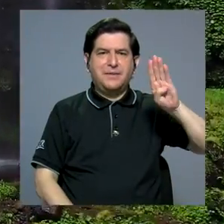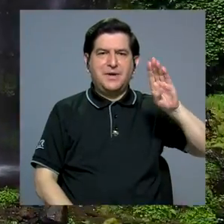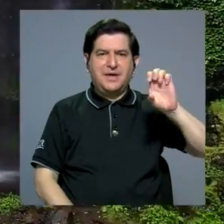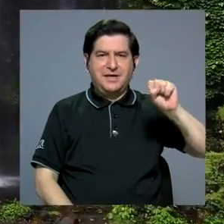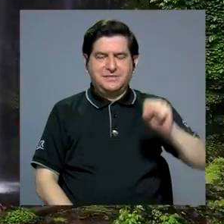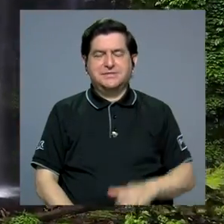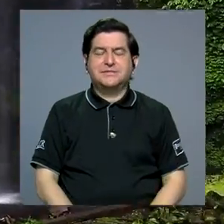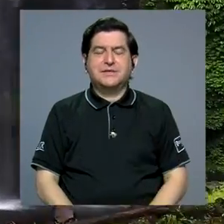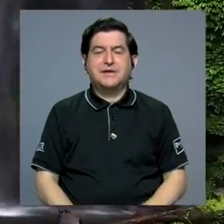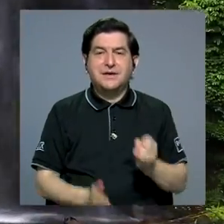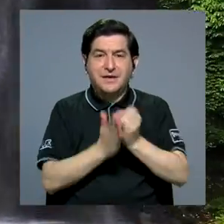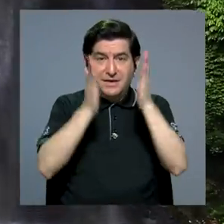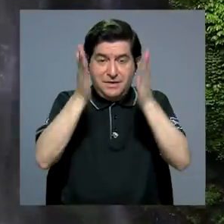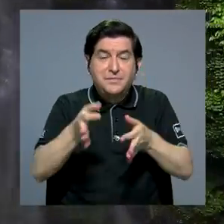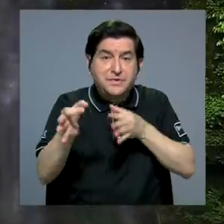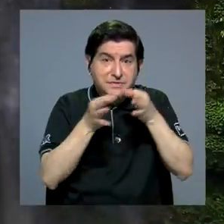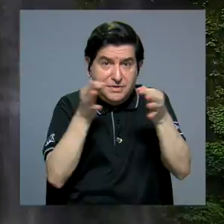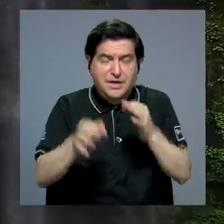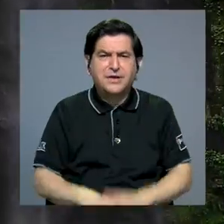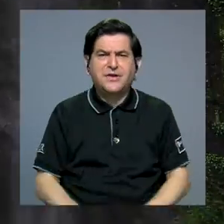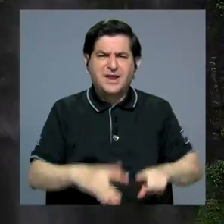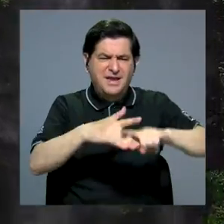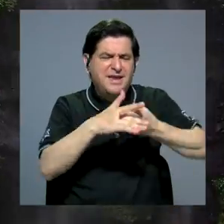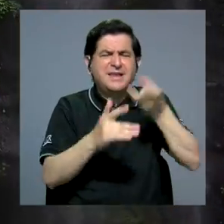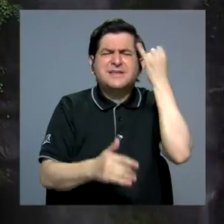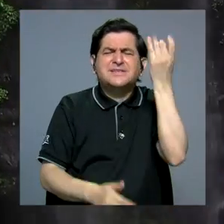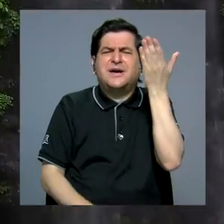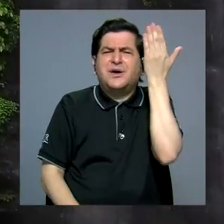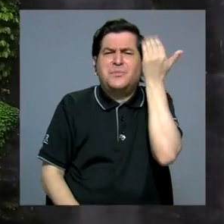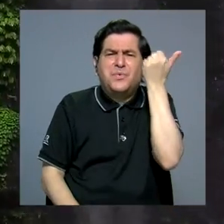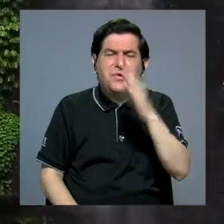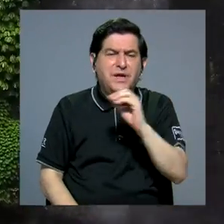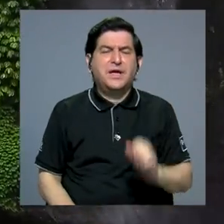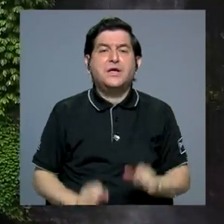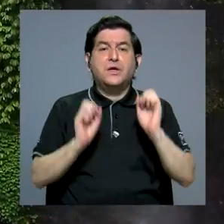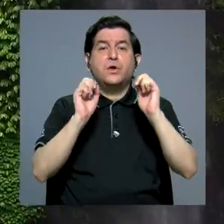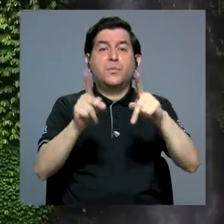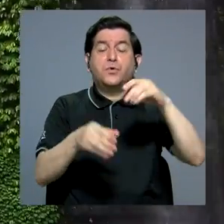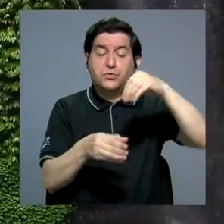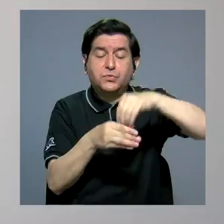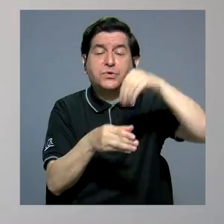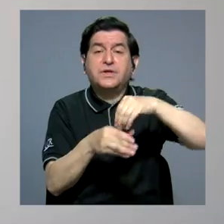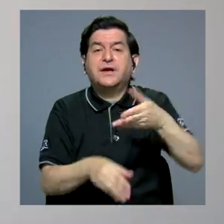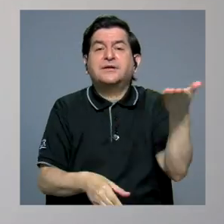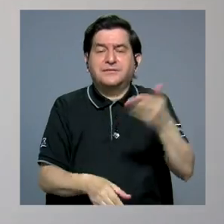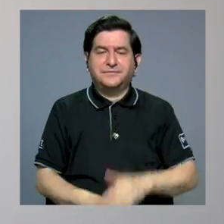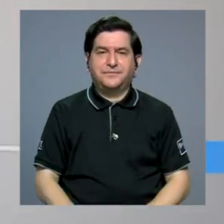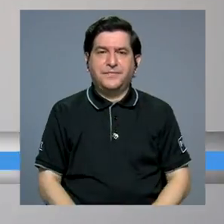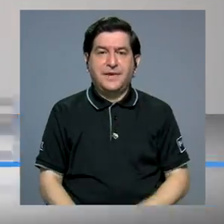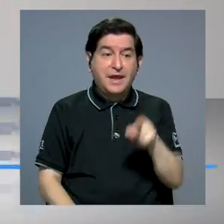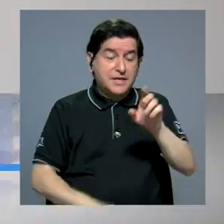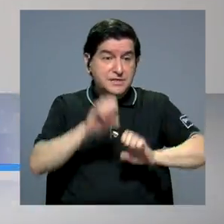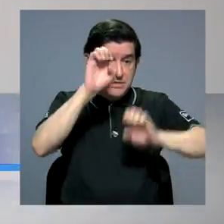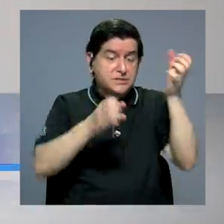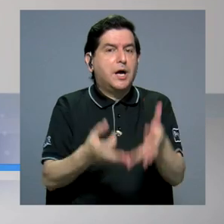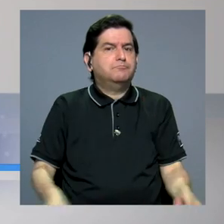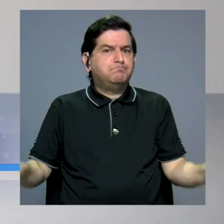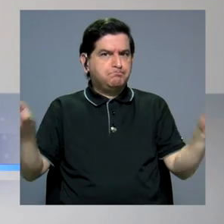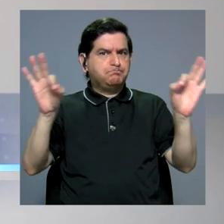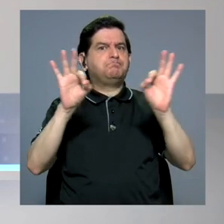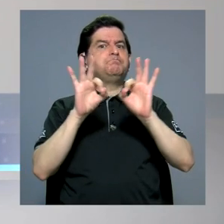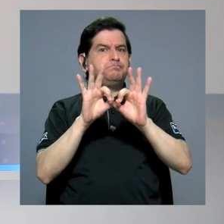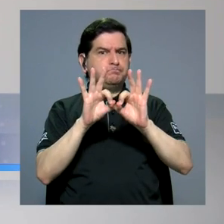El investigador nos explicó por qué nace esta iniciativa y sus posibles aportes. Esto es una evaluación muy importante